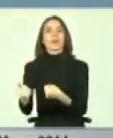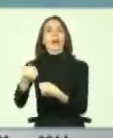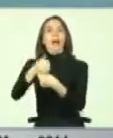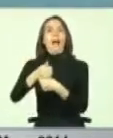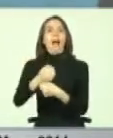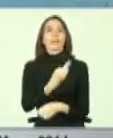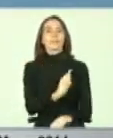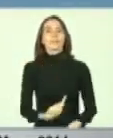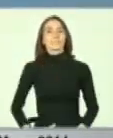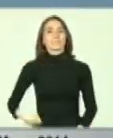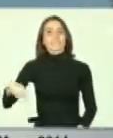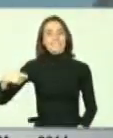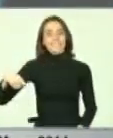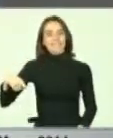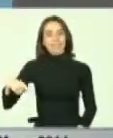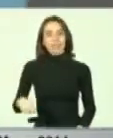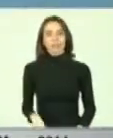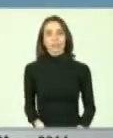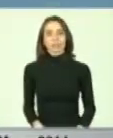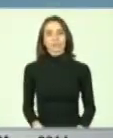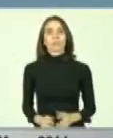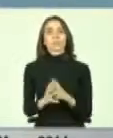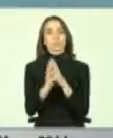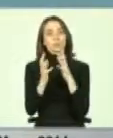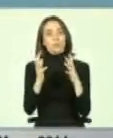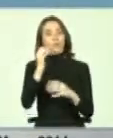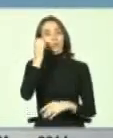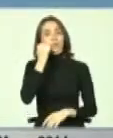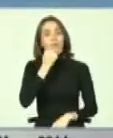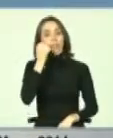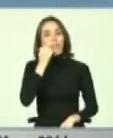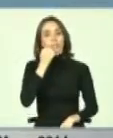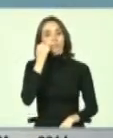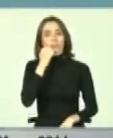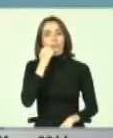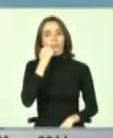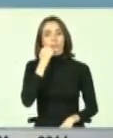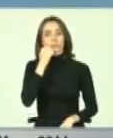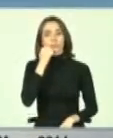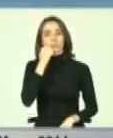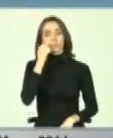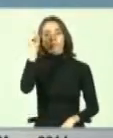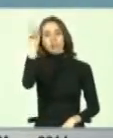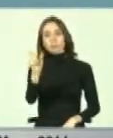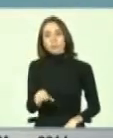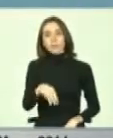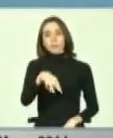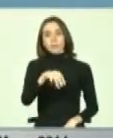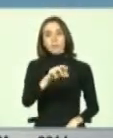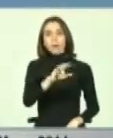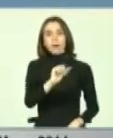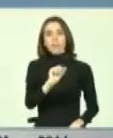Senado. Con mucho afecto a María Soledad Cisterna,